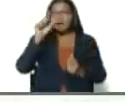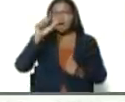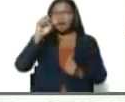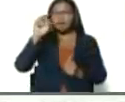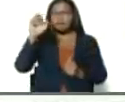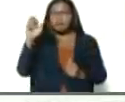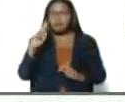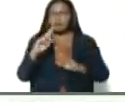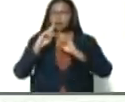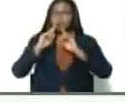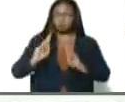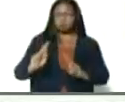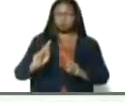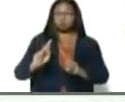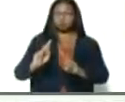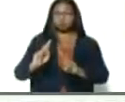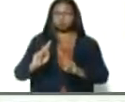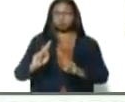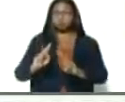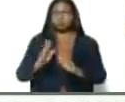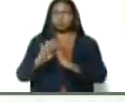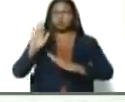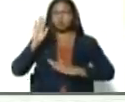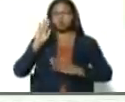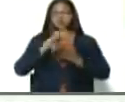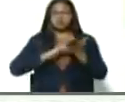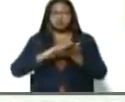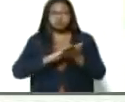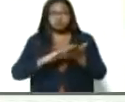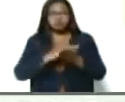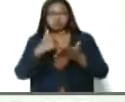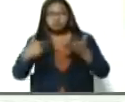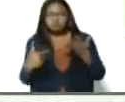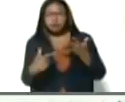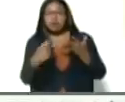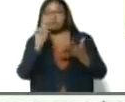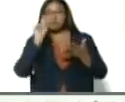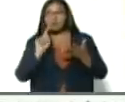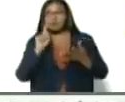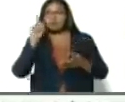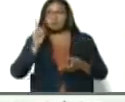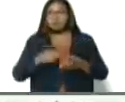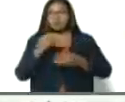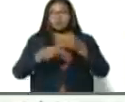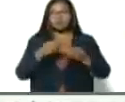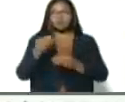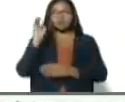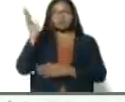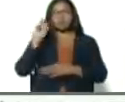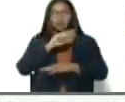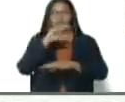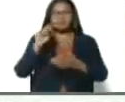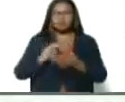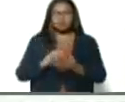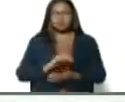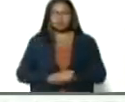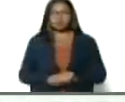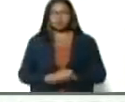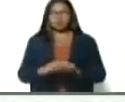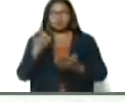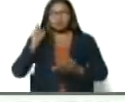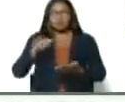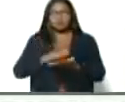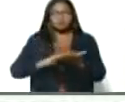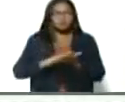respondió y se comprometió a resolver asuntos que quedaron pendientes ahí en la Asamblea Nacional. Y ya los está resolviendo.